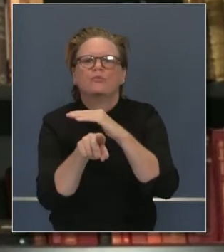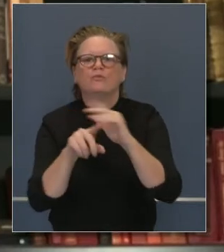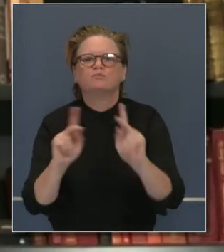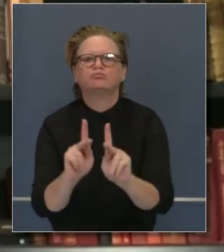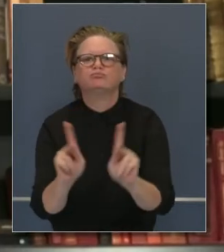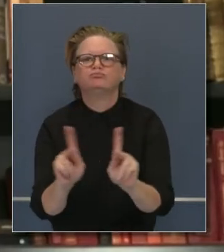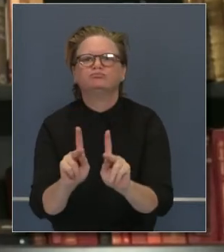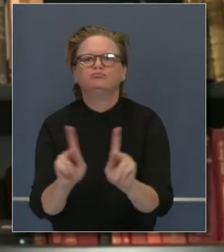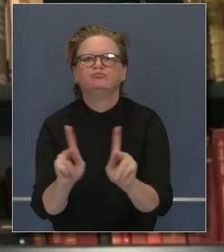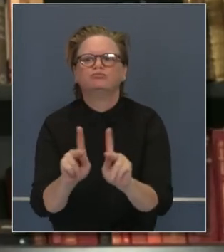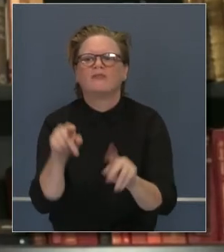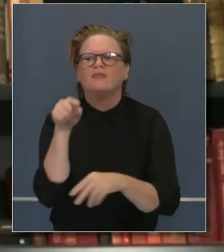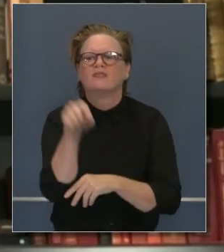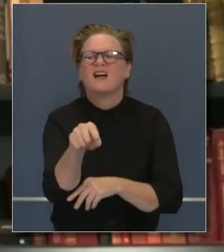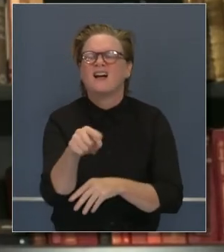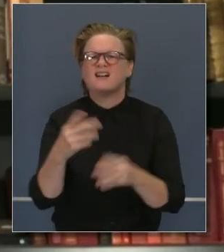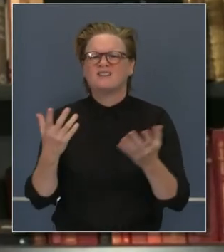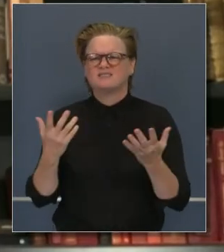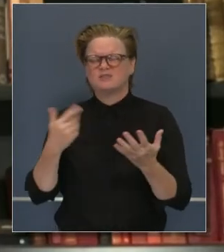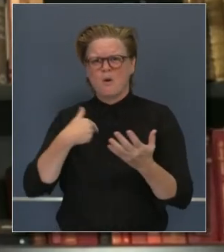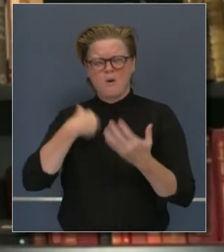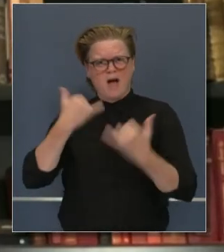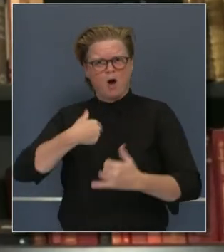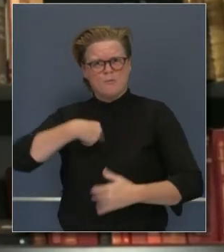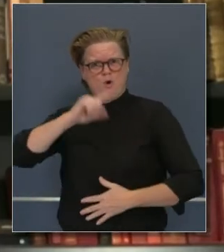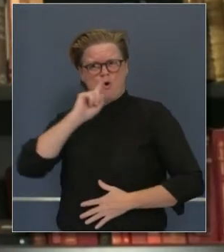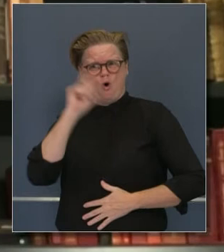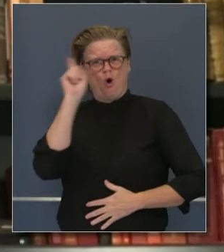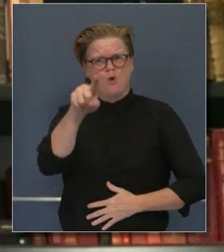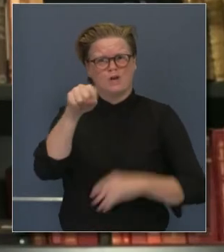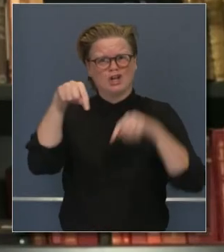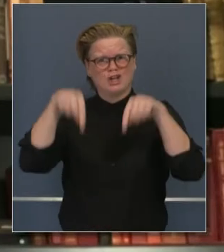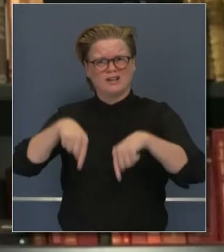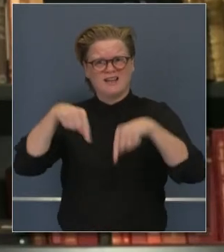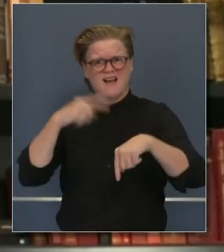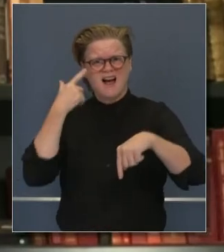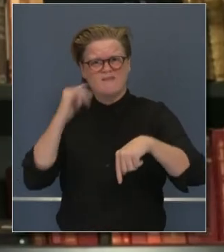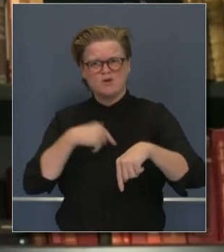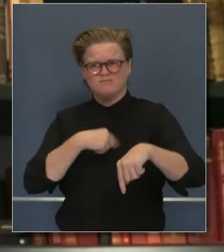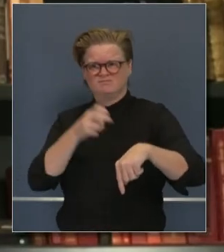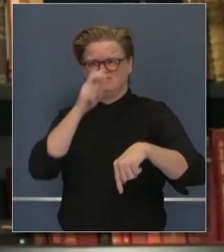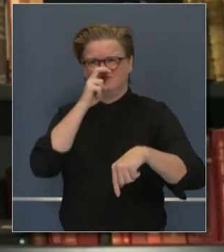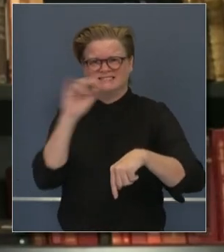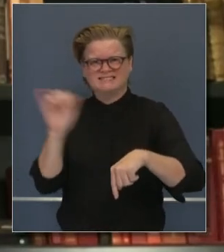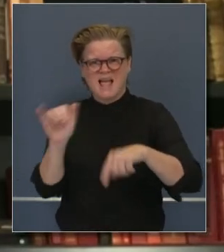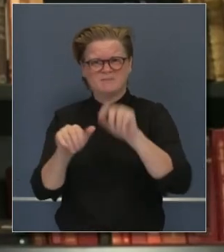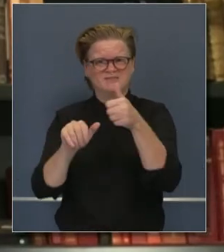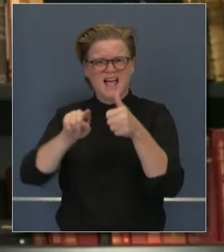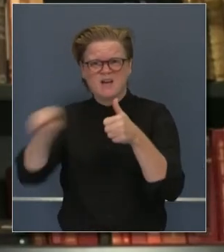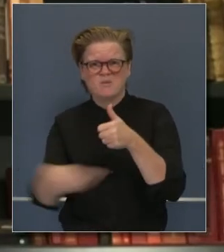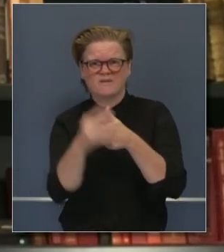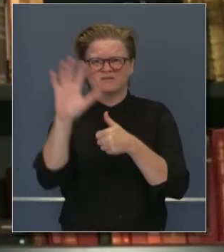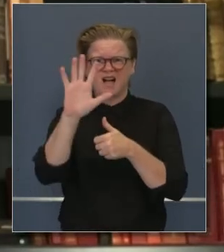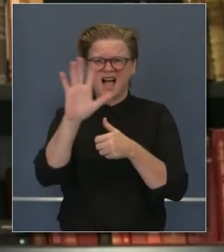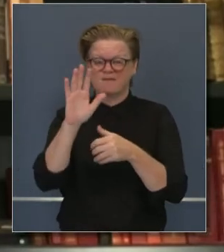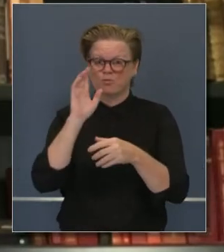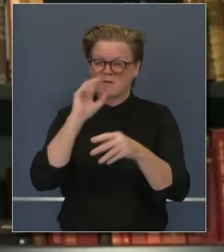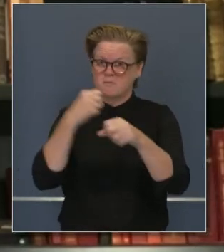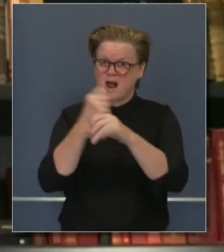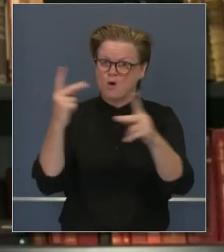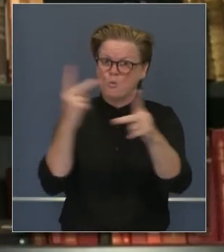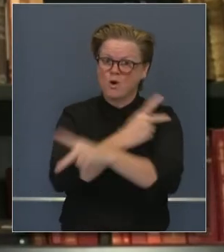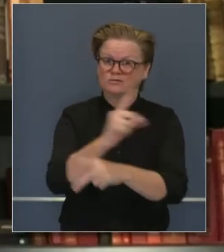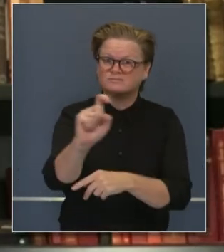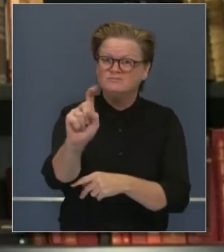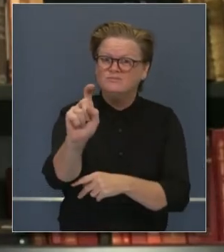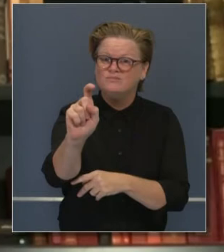tras ese toque de queda y si puede llevar a comportamiento peor. Realmente aprecio esa pregunta. El doctor